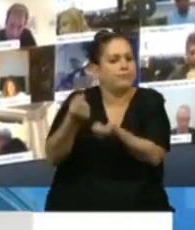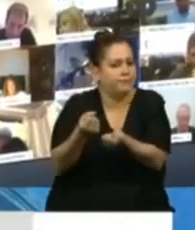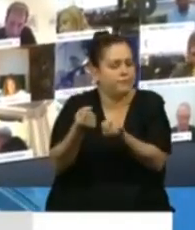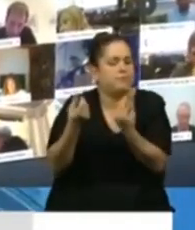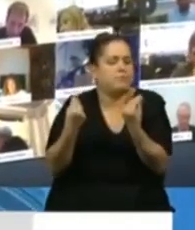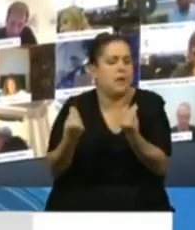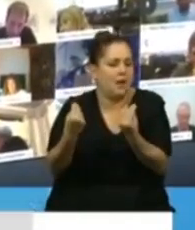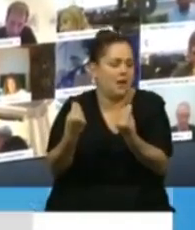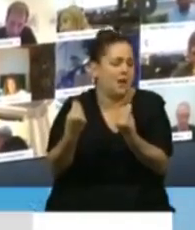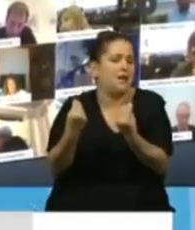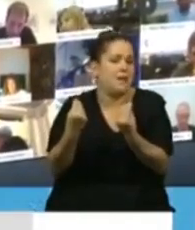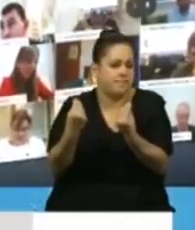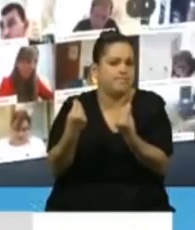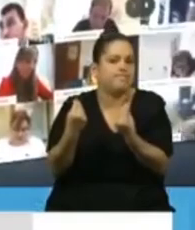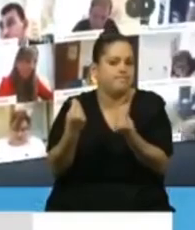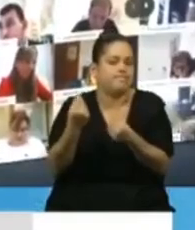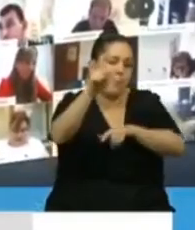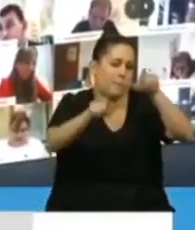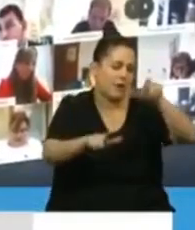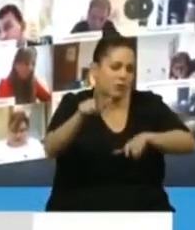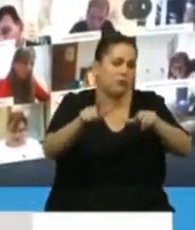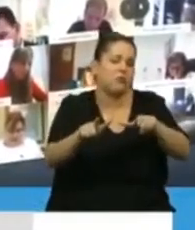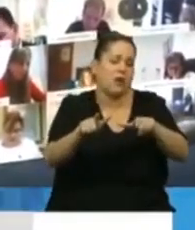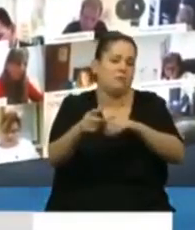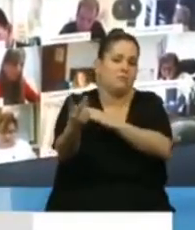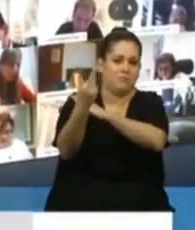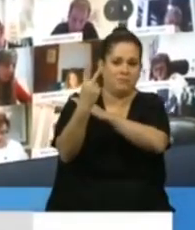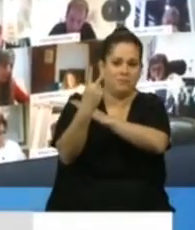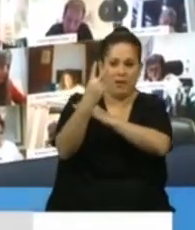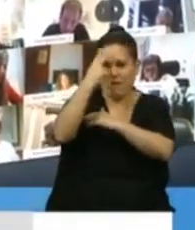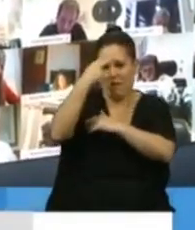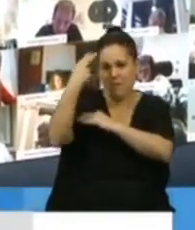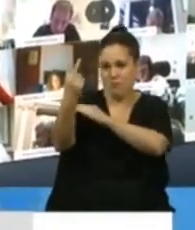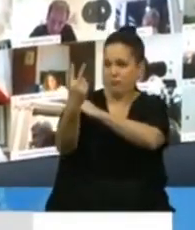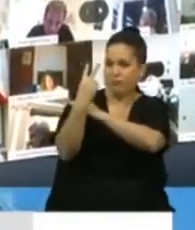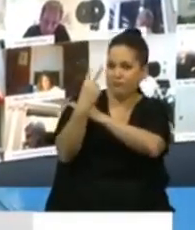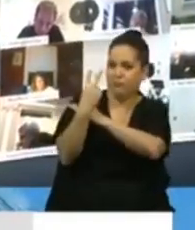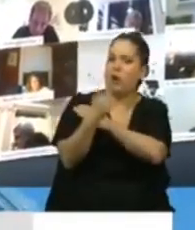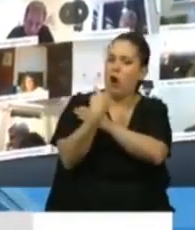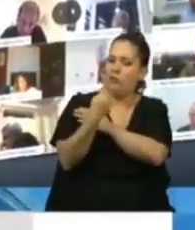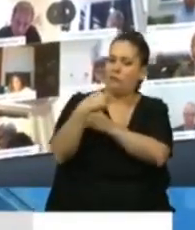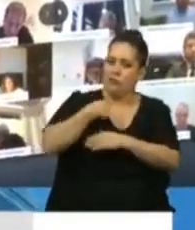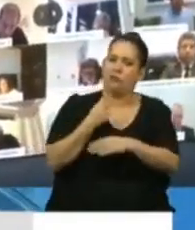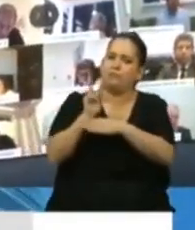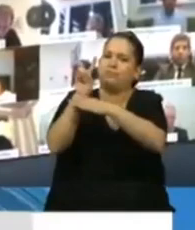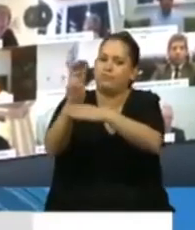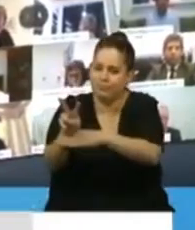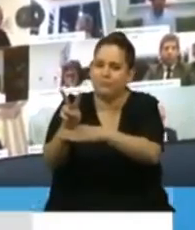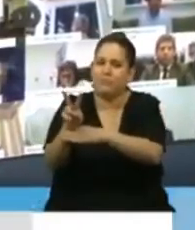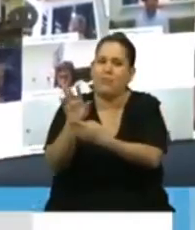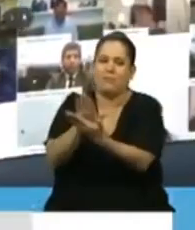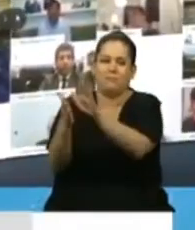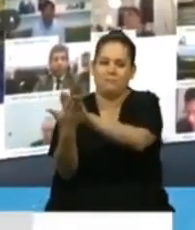como los cuidadores nos están protegiendo, hoy nosotros estamos protegiéndolos a ellos con este proyecto.